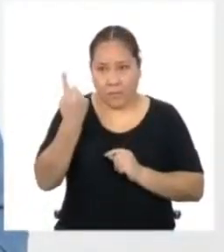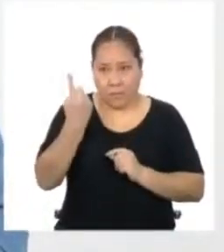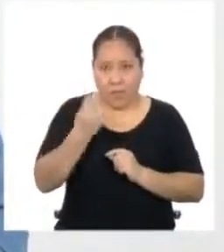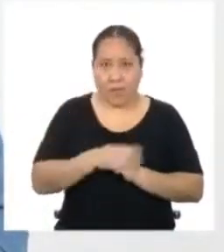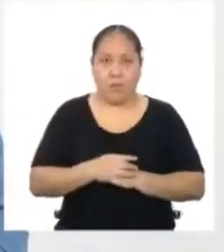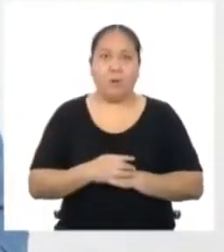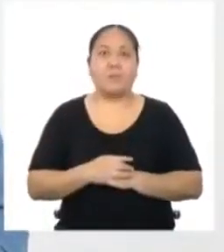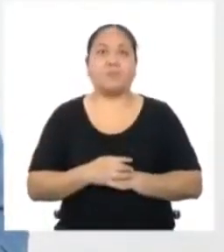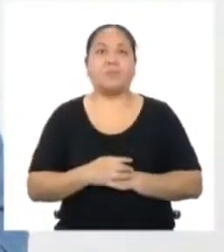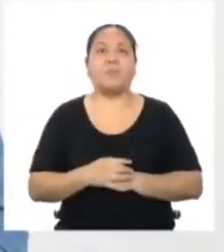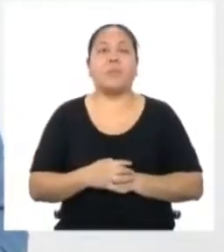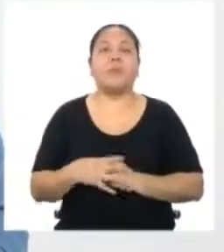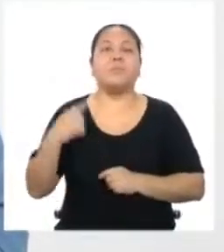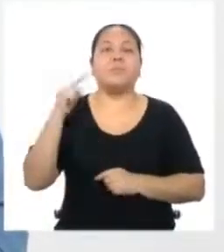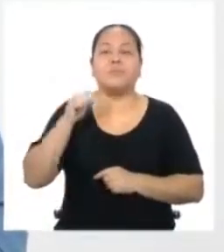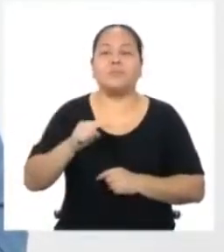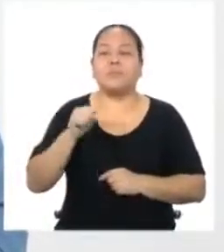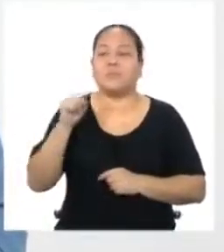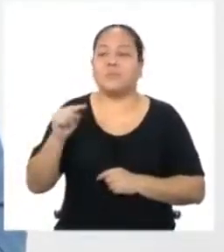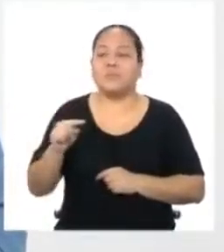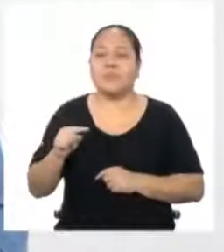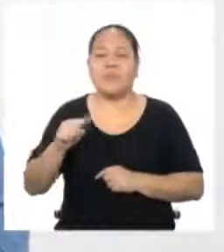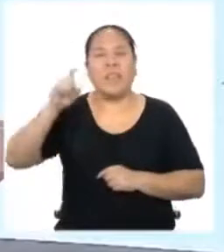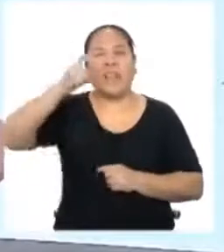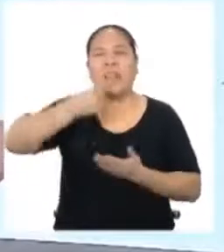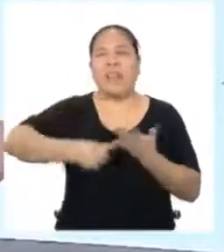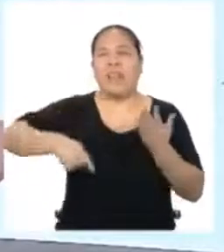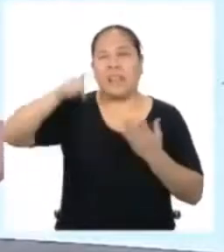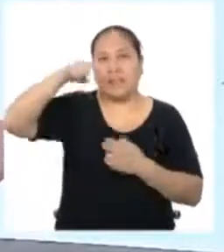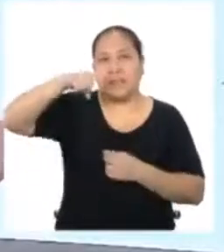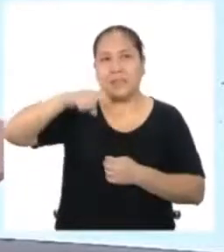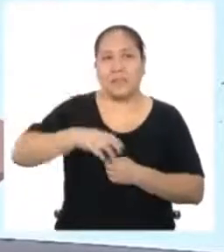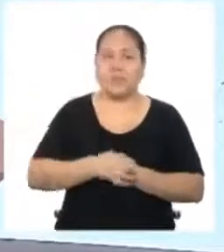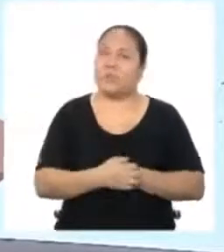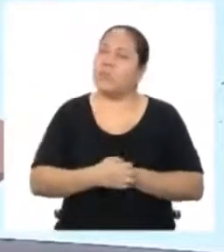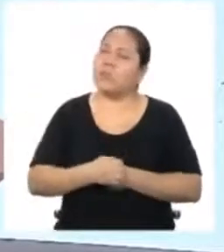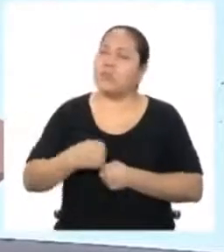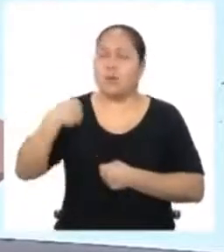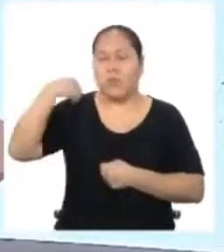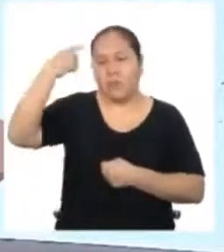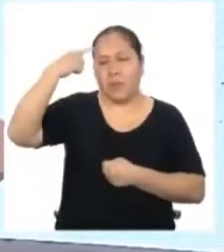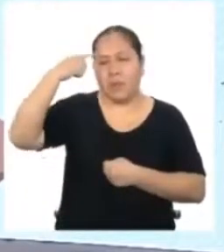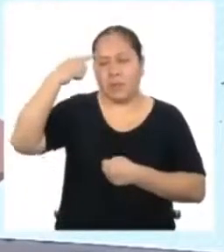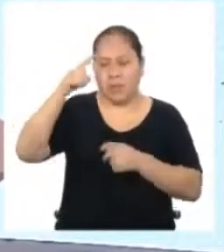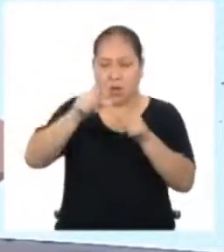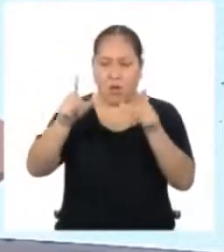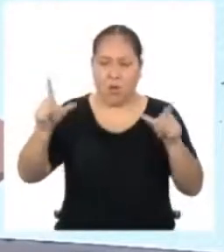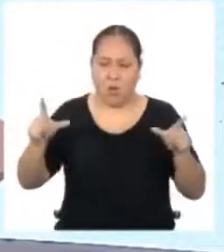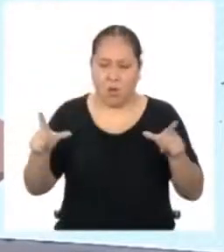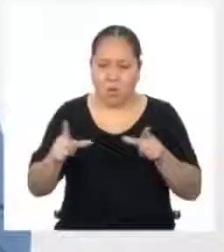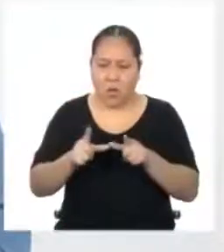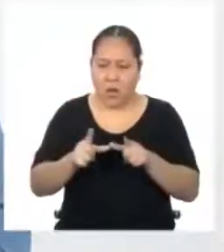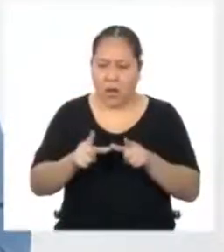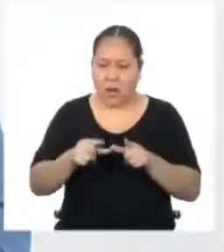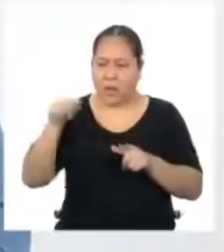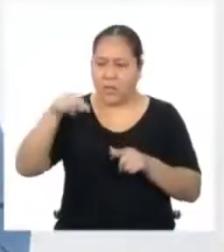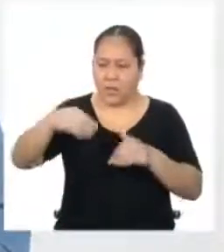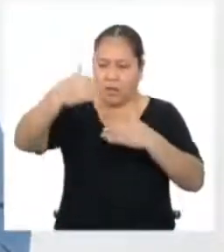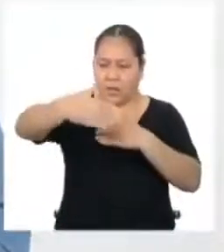hacer es identificar qué es lo que debemos averiguar Pues yo diría que el área de la cancha y el área de la entrada